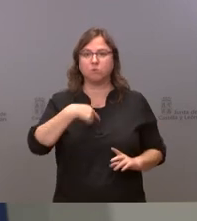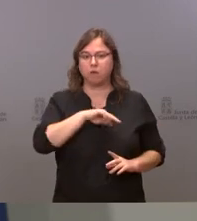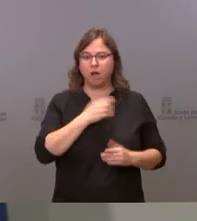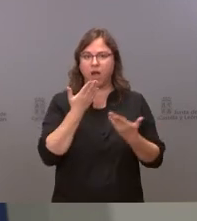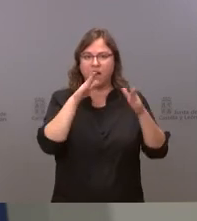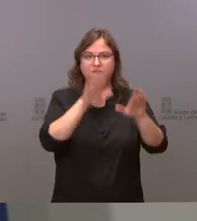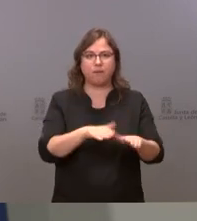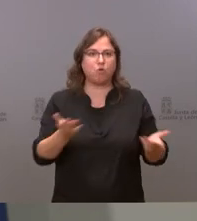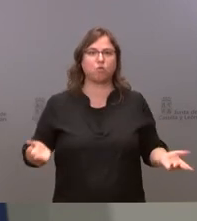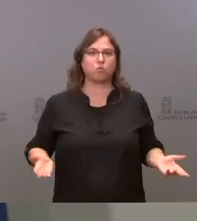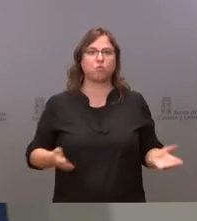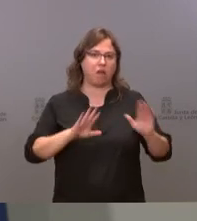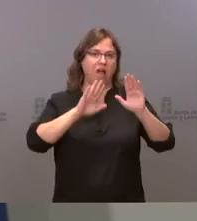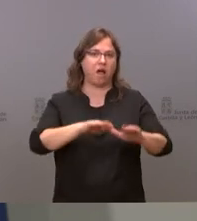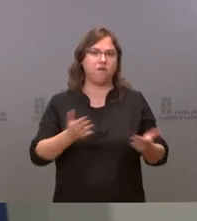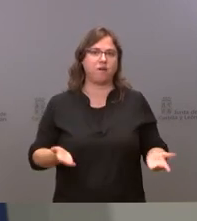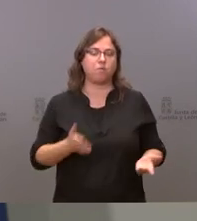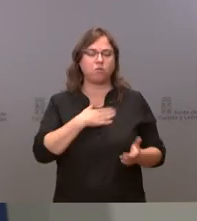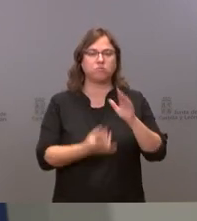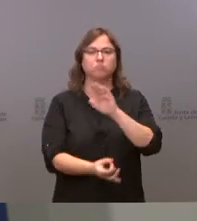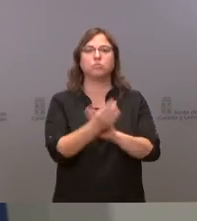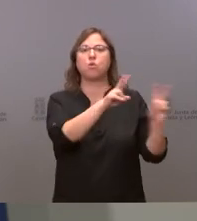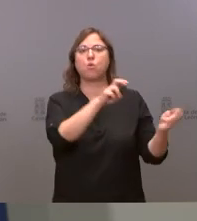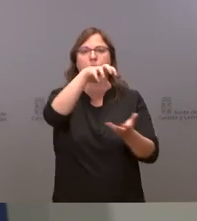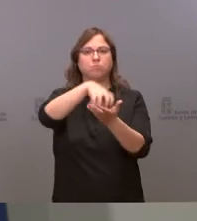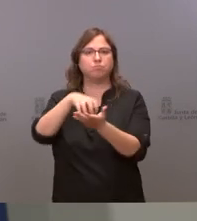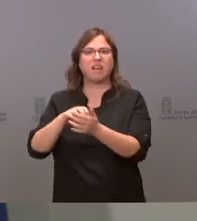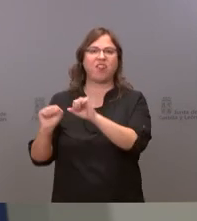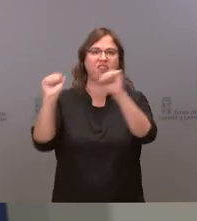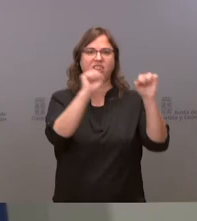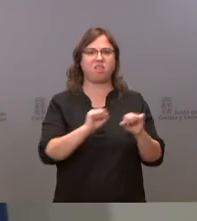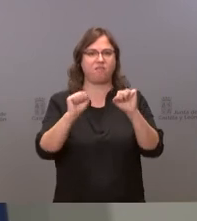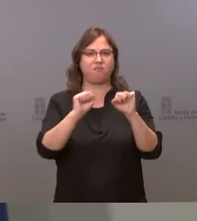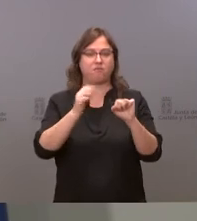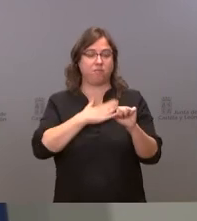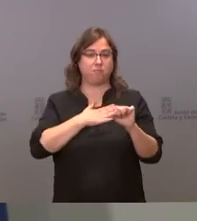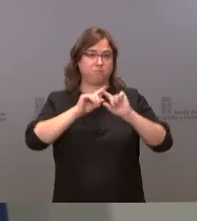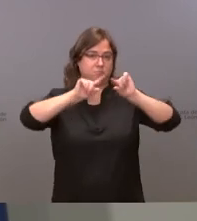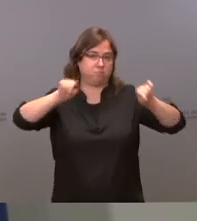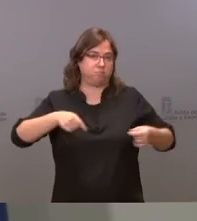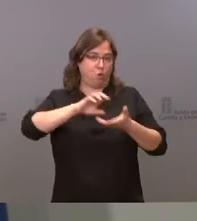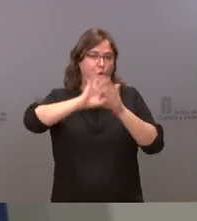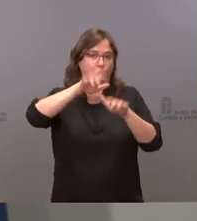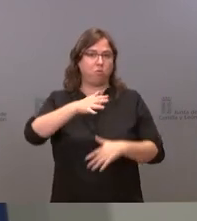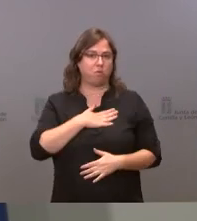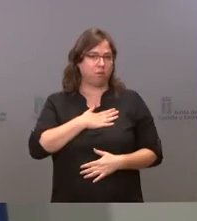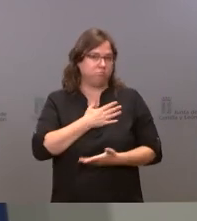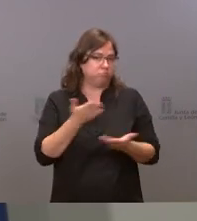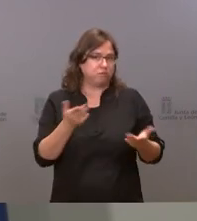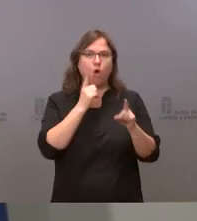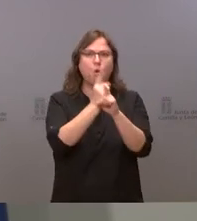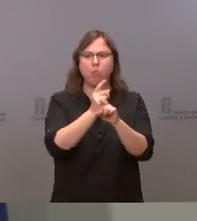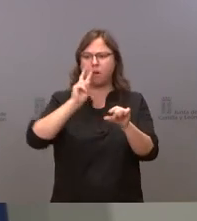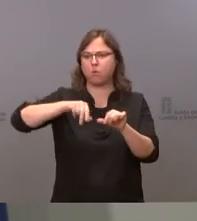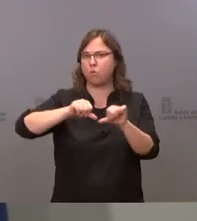favor de nuevas instalaciones de defensa en nuestra comunidad nunca hemos estado en